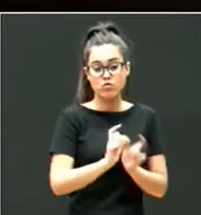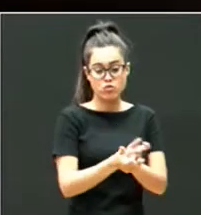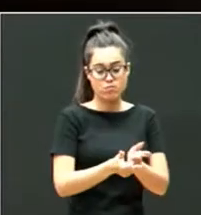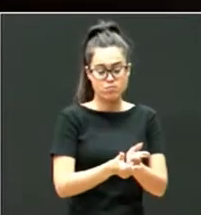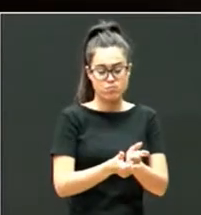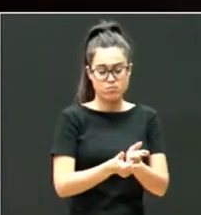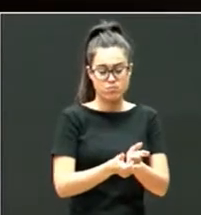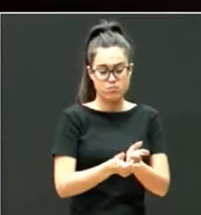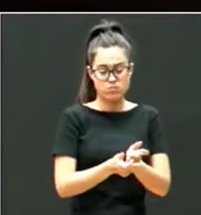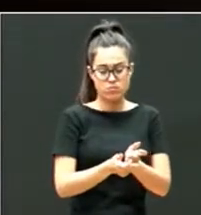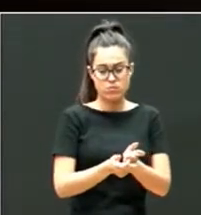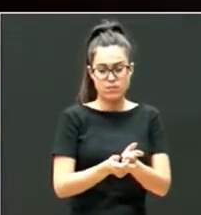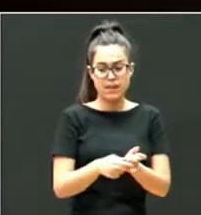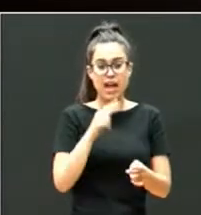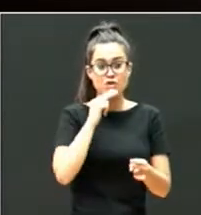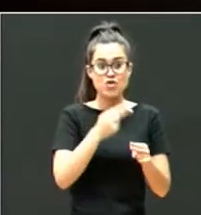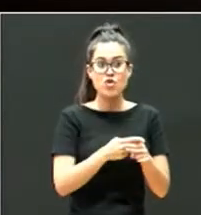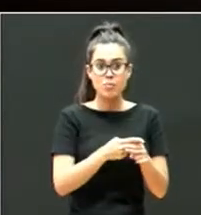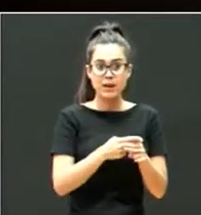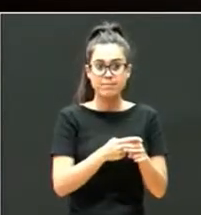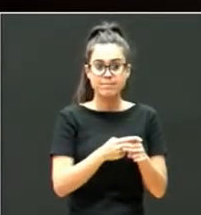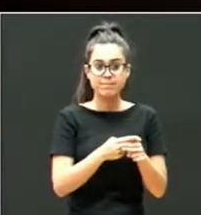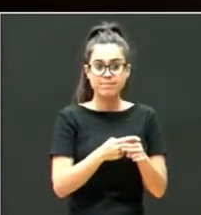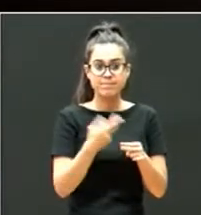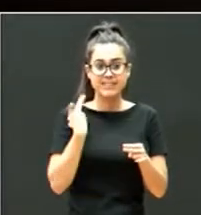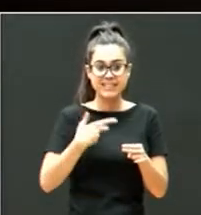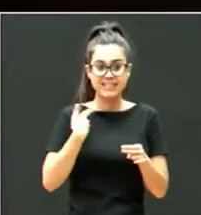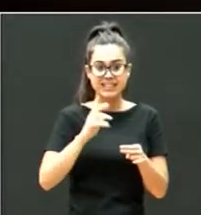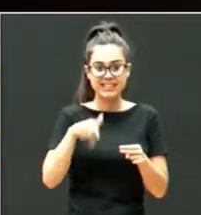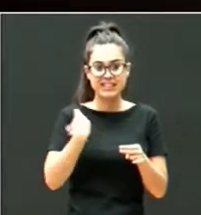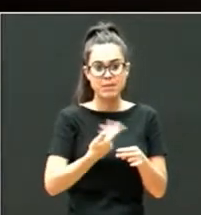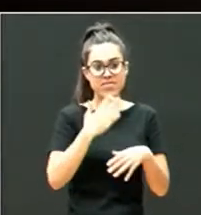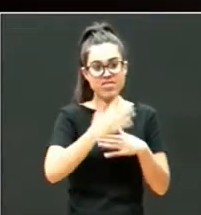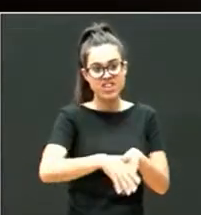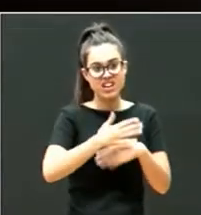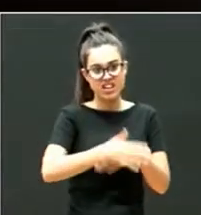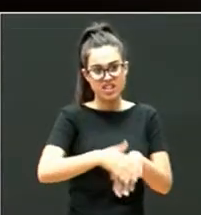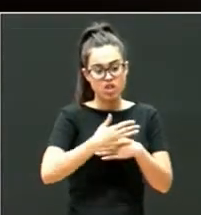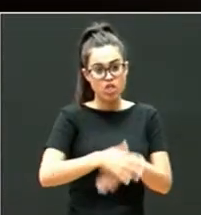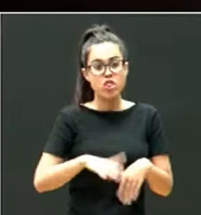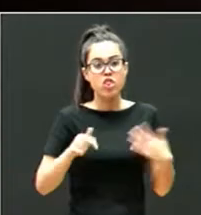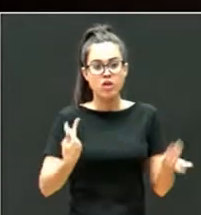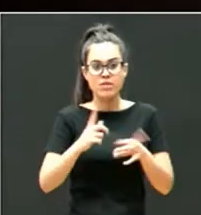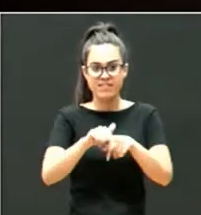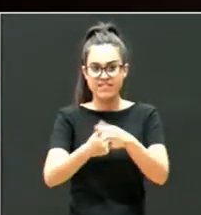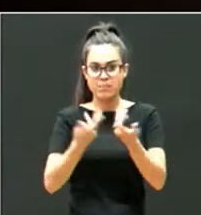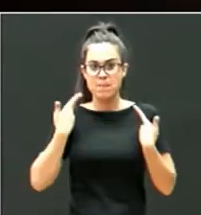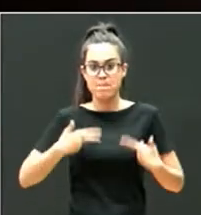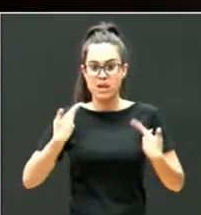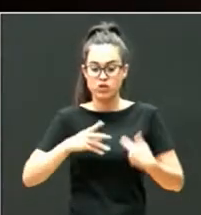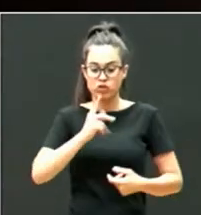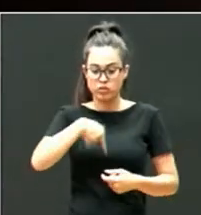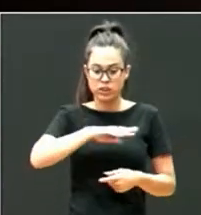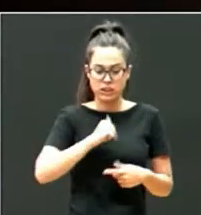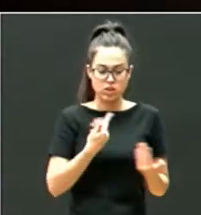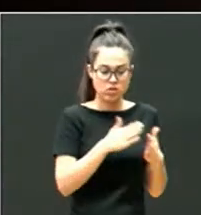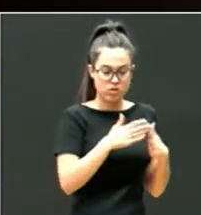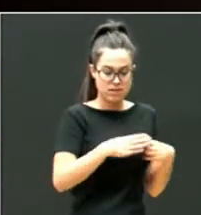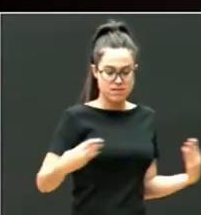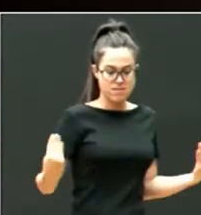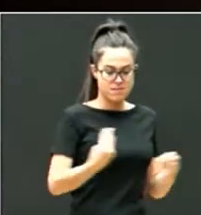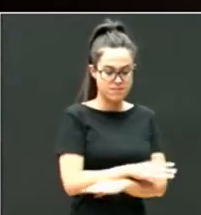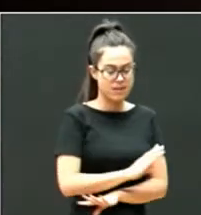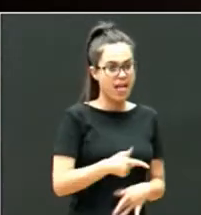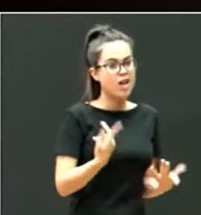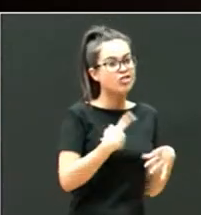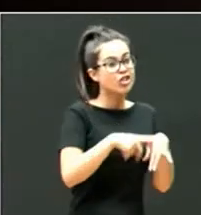además de aparecer sus nombres biológicos, aparecía la dirección de la familia biológica, por ejemplo, ¿no? No tiene nada que ver dónde vivimos, pero, entonces, bien, cosas que